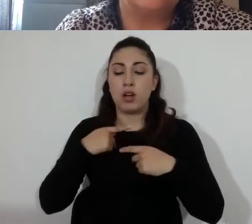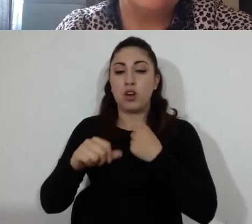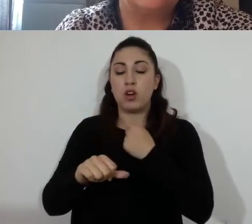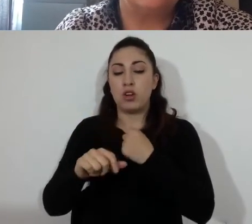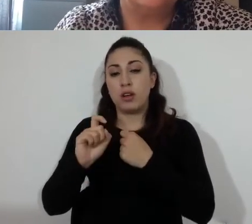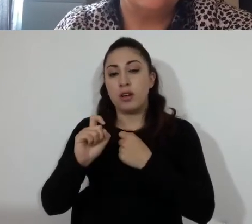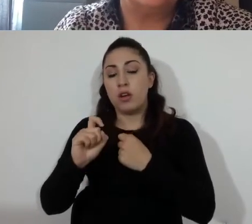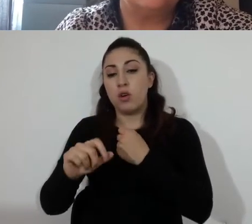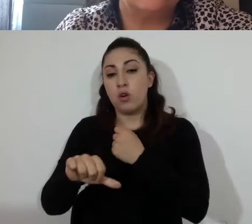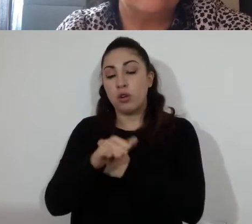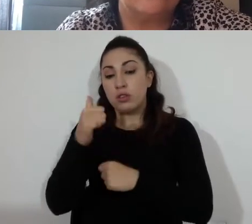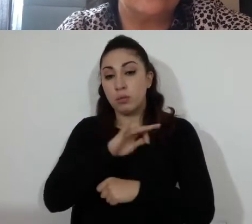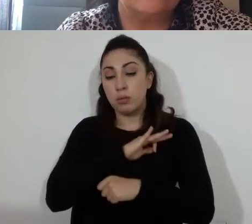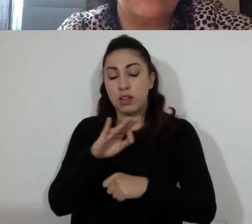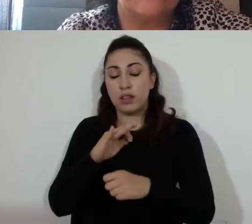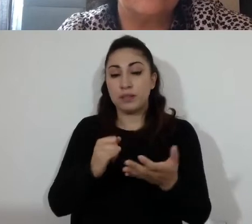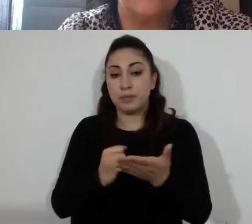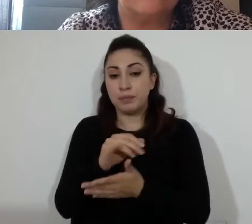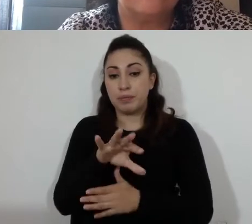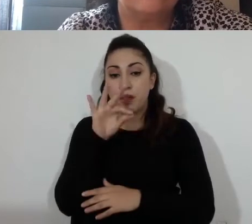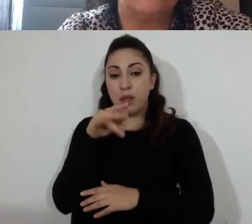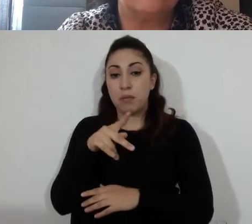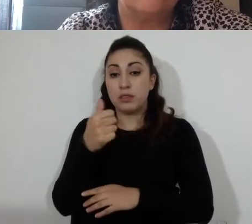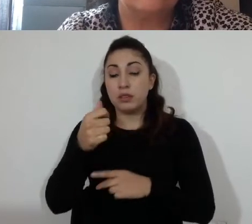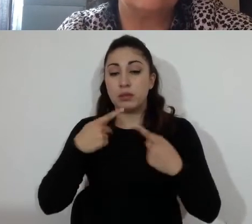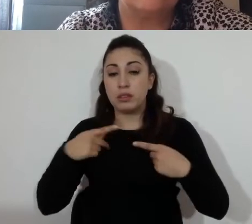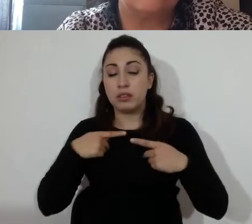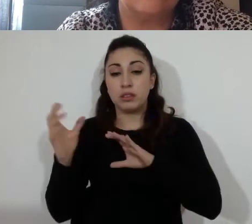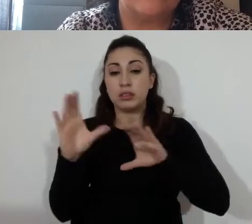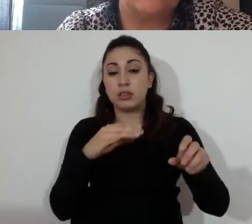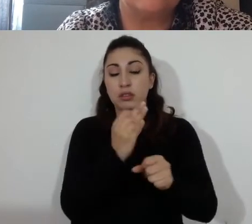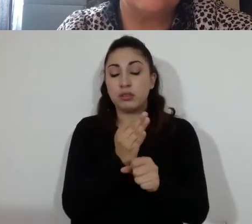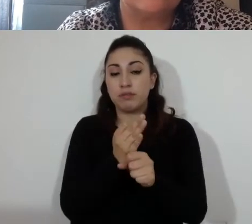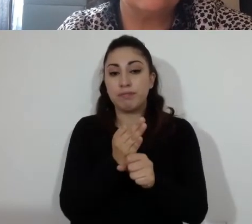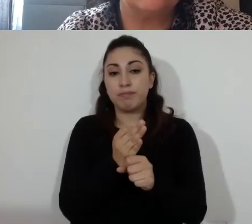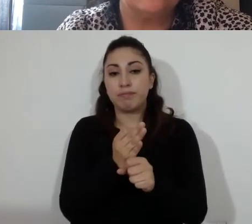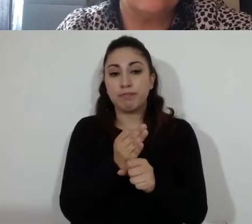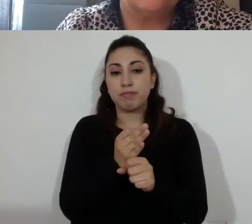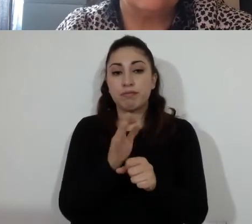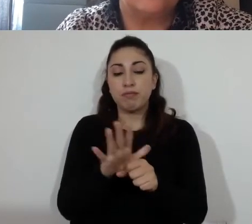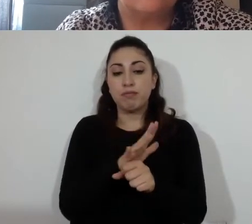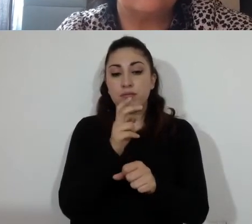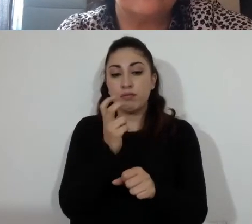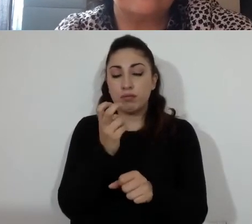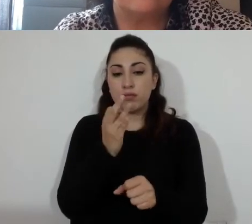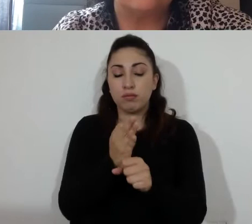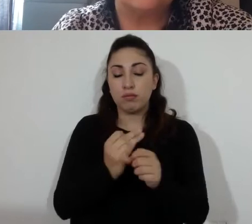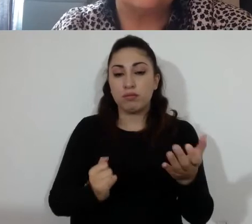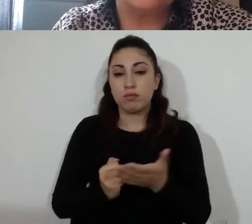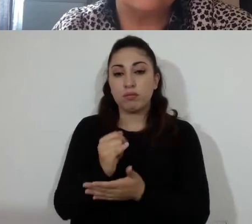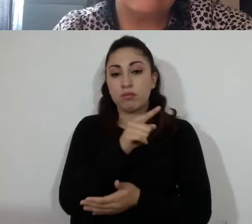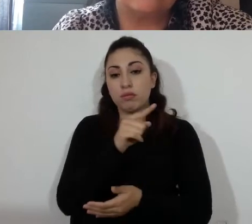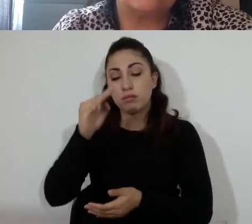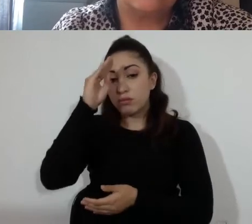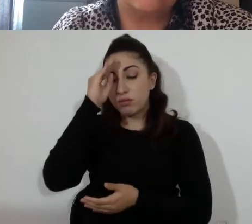el Parlamento Abierto. Solo fueron registrados seis. Entonces, hemos tomado la determinación de poner a consideración de